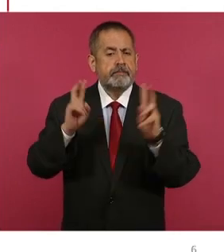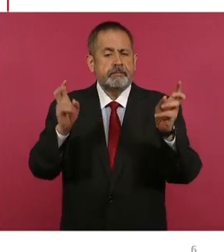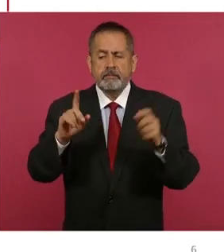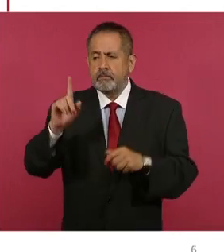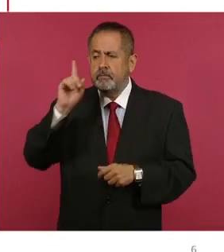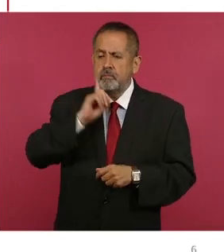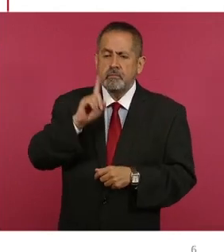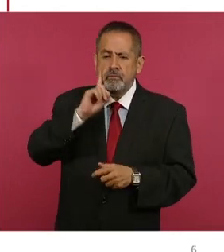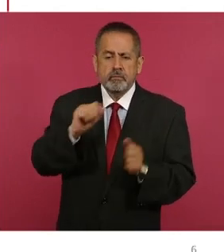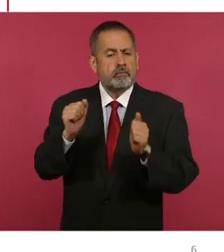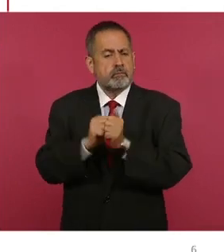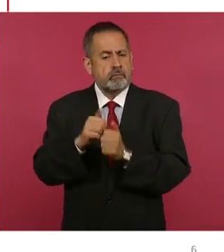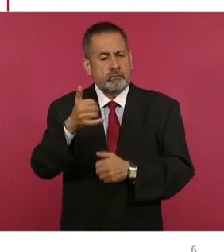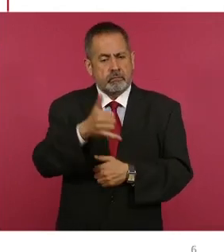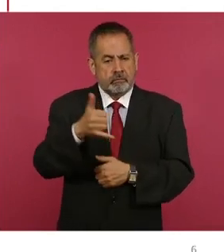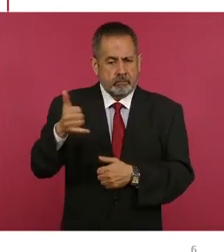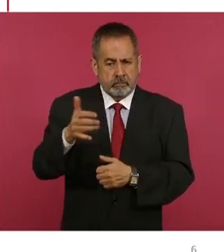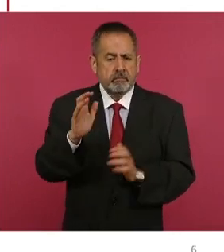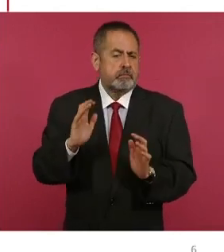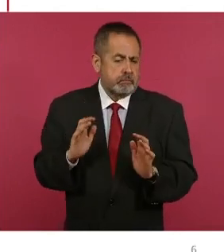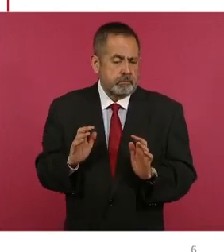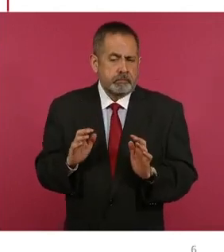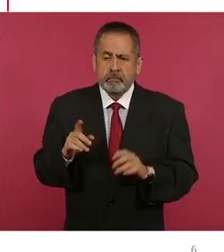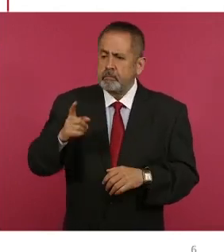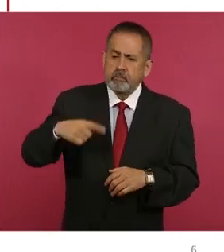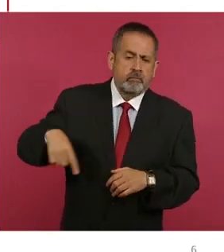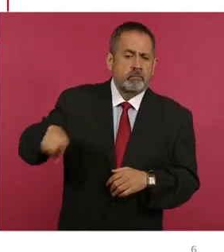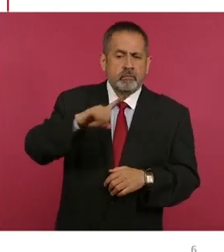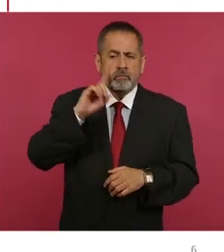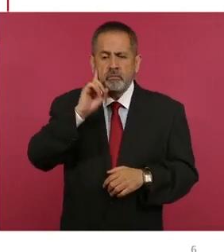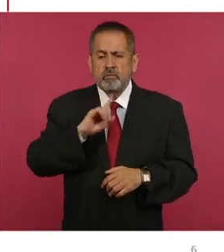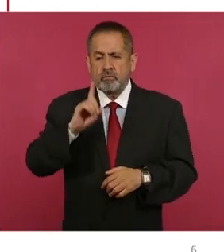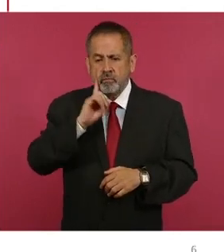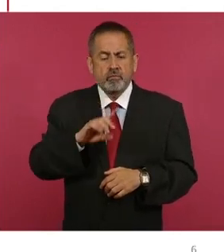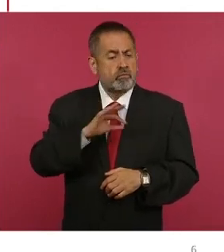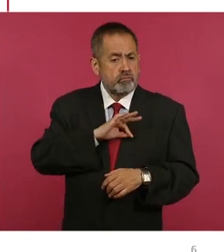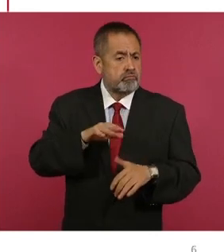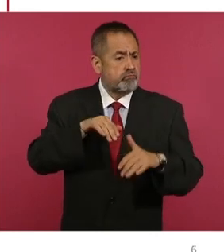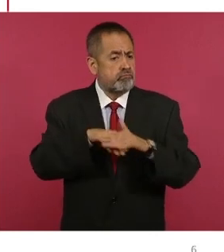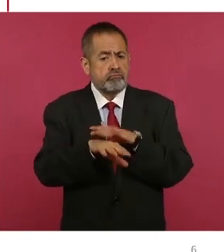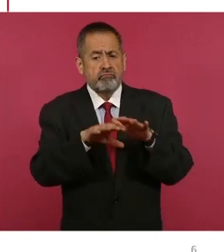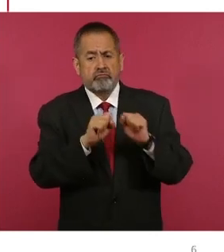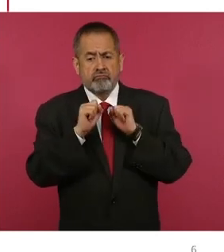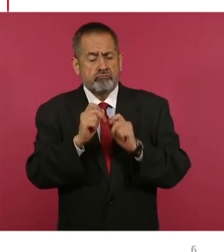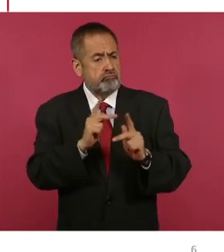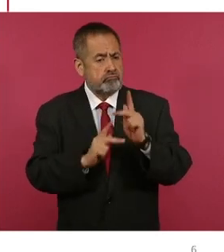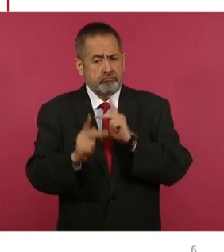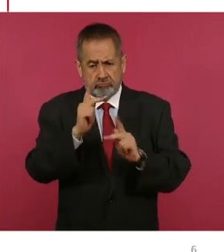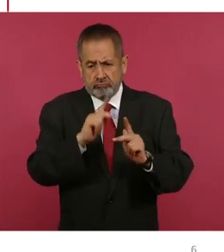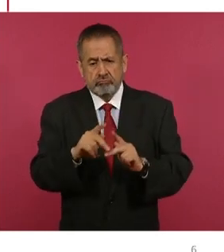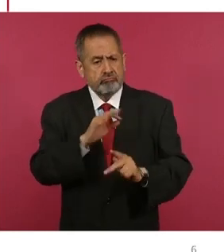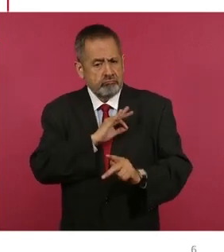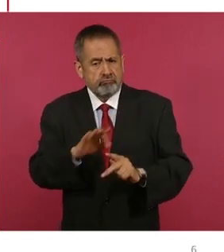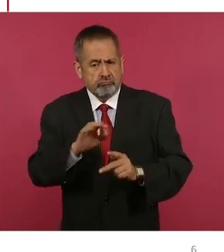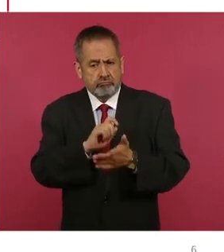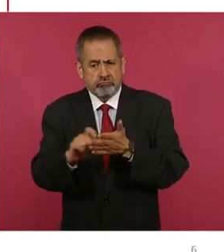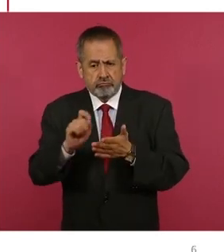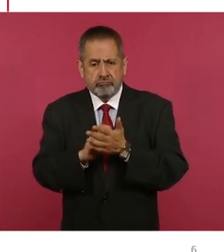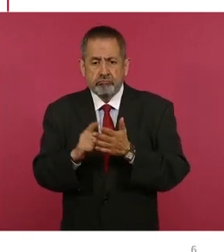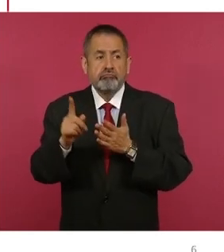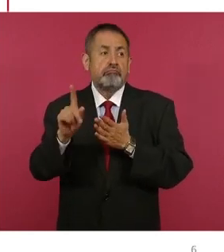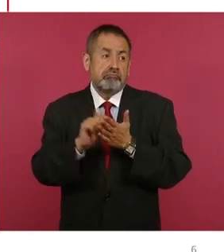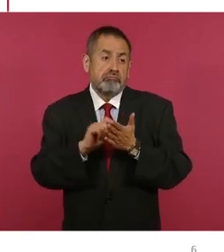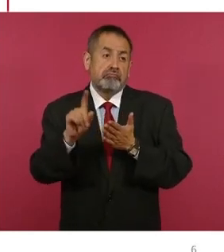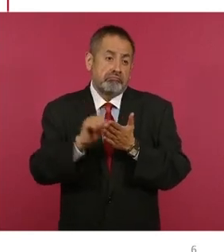que es un programa ya vigente, donde a las mujeres se les da oportunidad de acceder más rápido al crédito, con menos número de meses